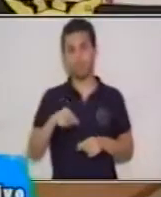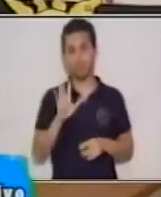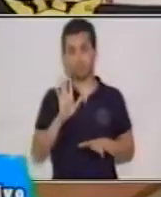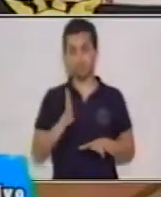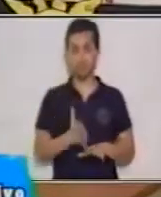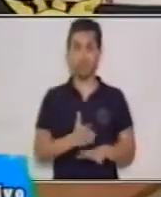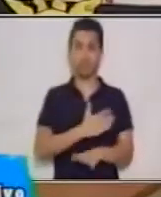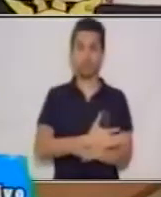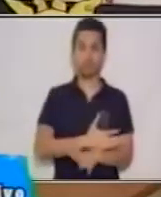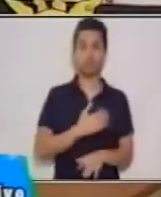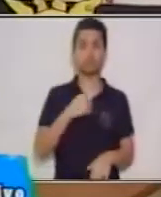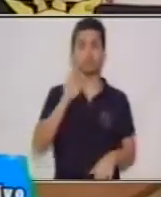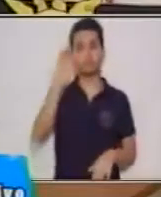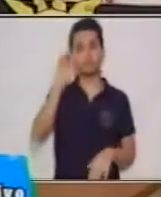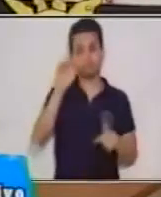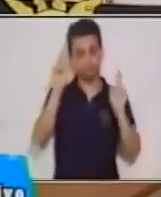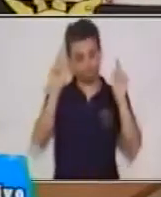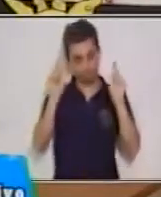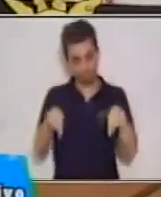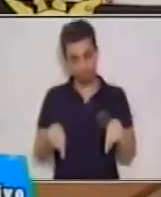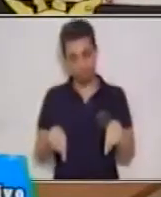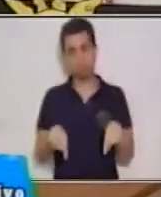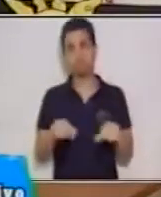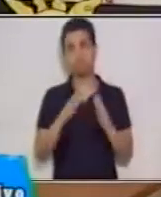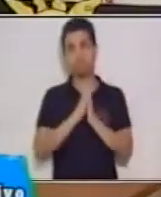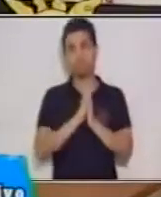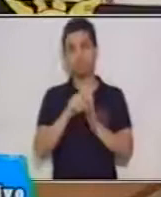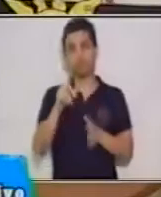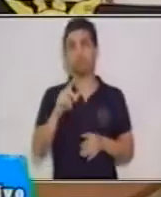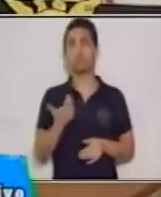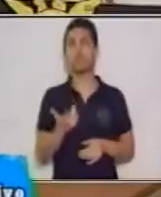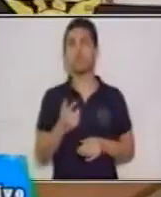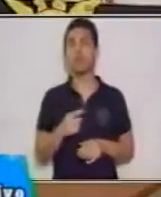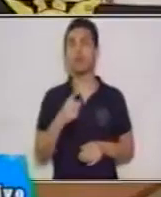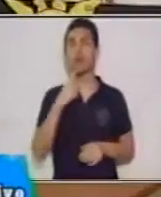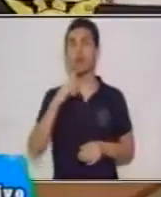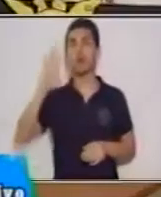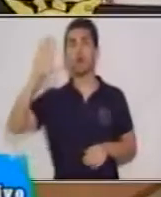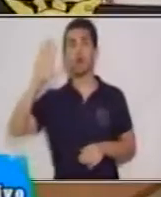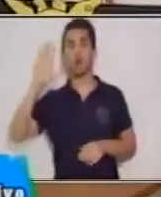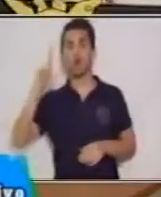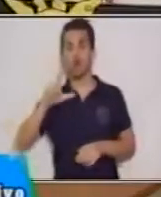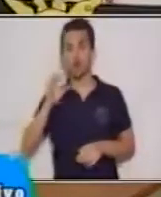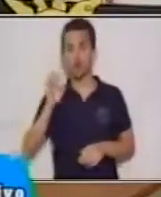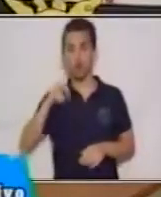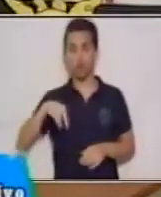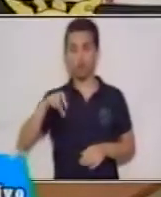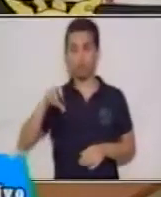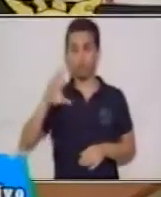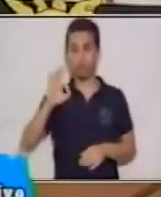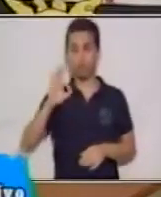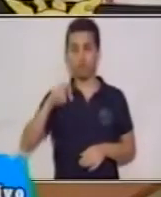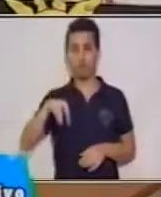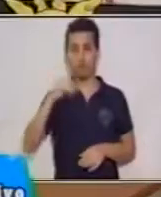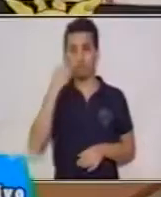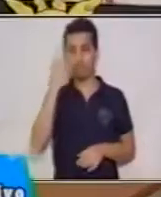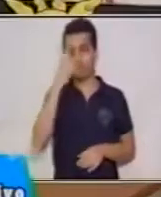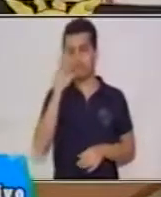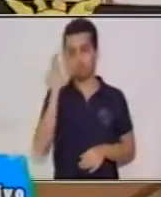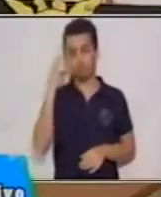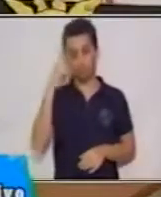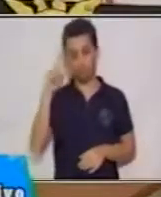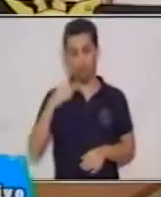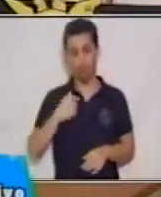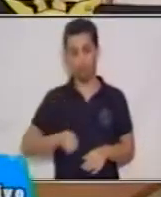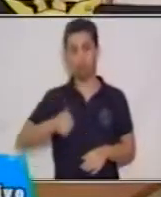de iniciar, debo de recordarles practicar el valor del compromiso que nos va a ayudar a alcanzar nuestras metas de